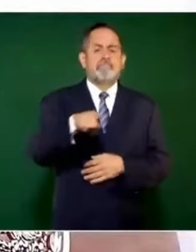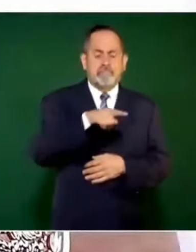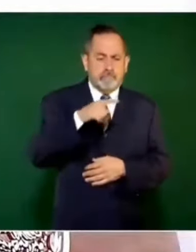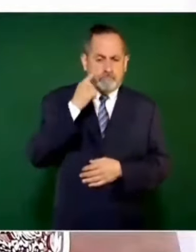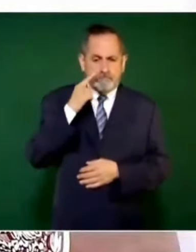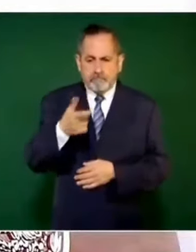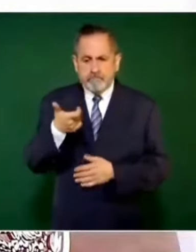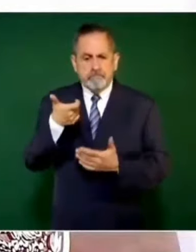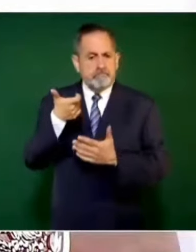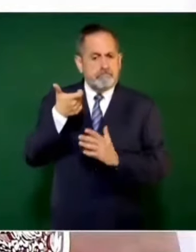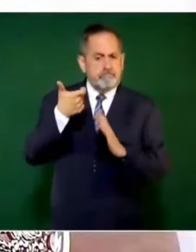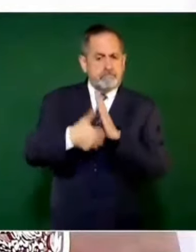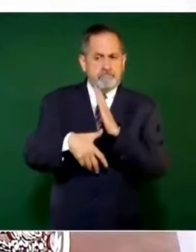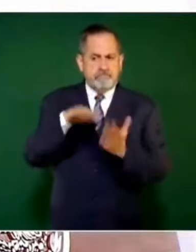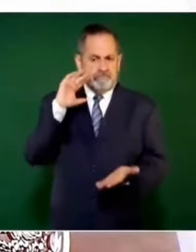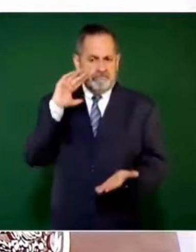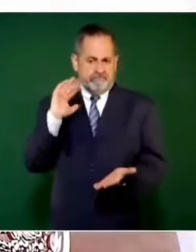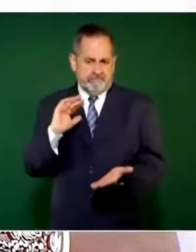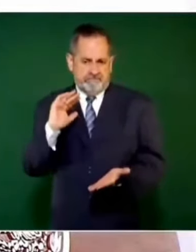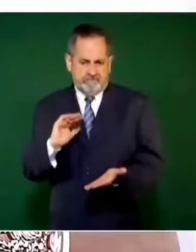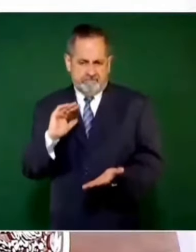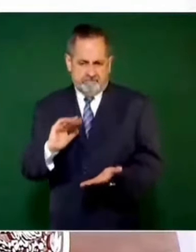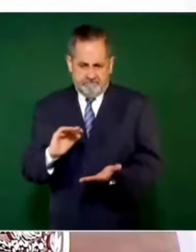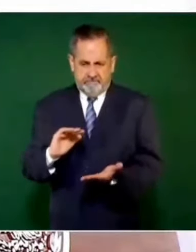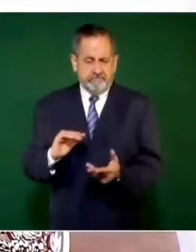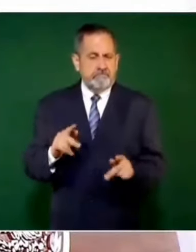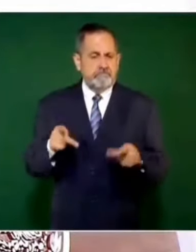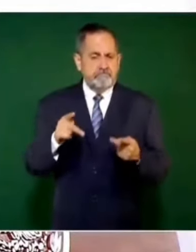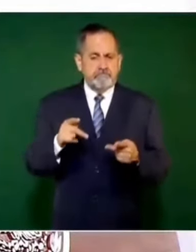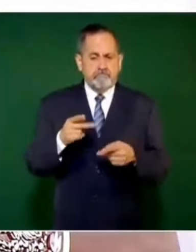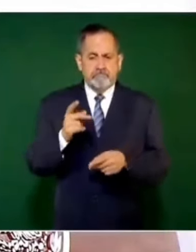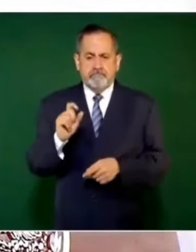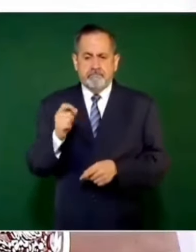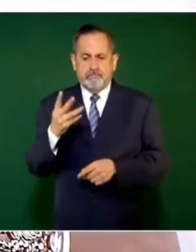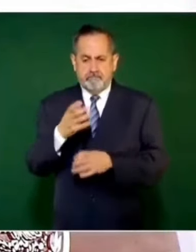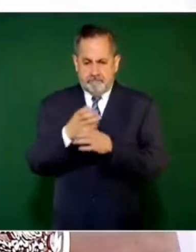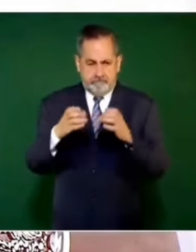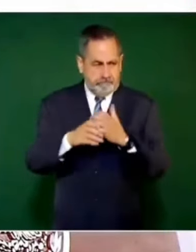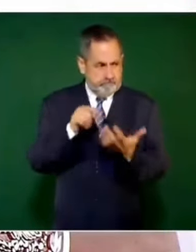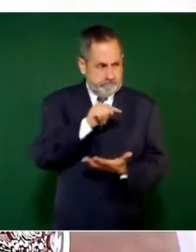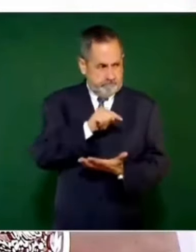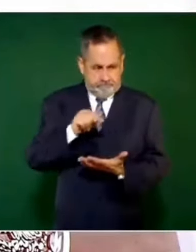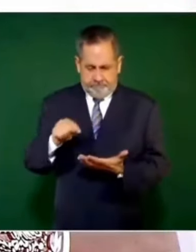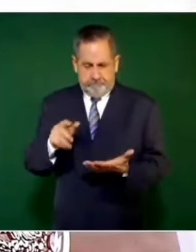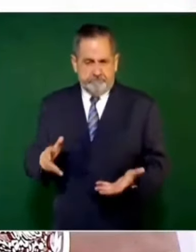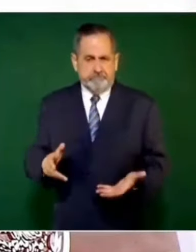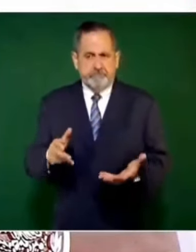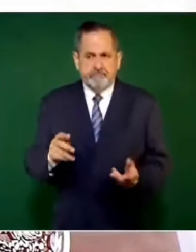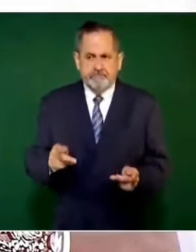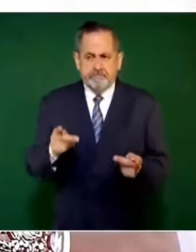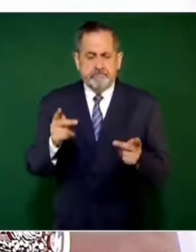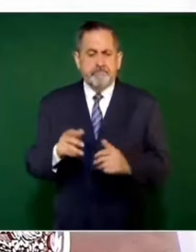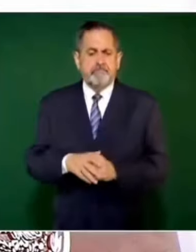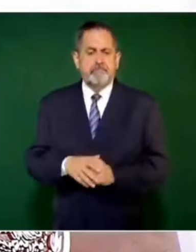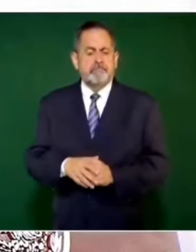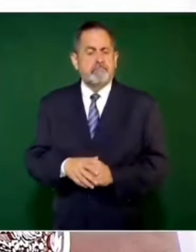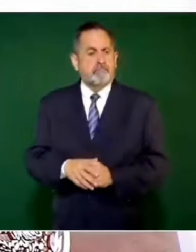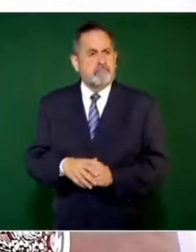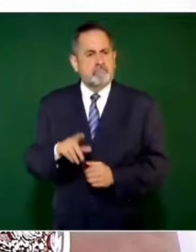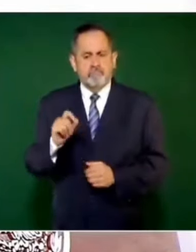mantener los precios de la canasta básica, 24